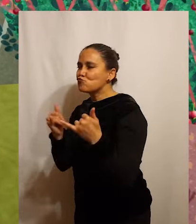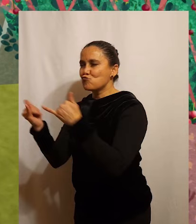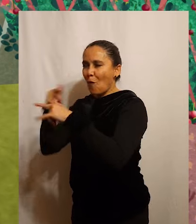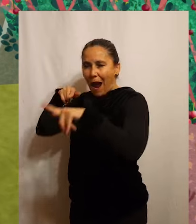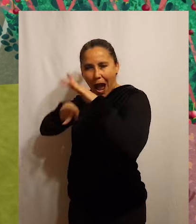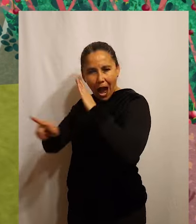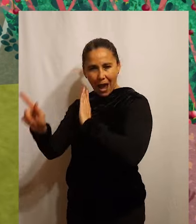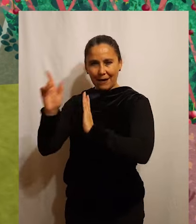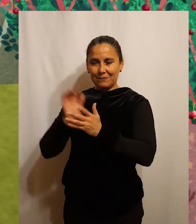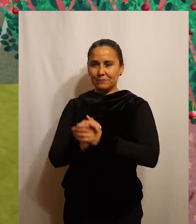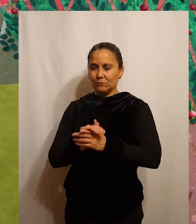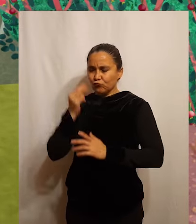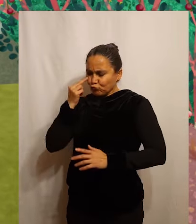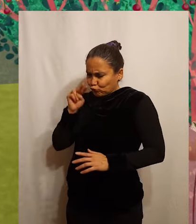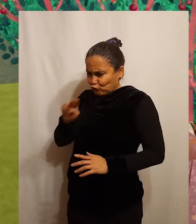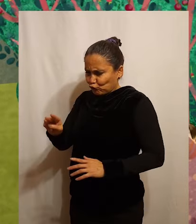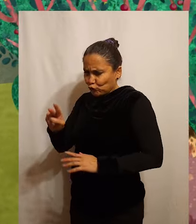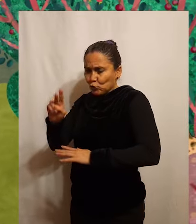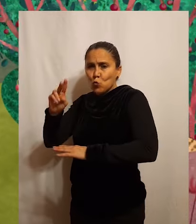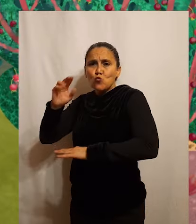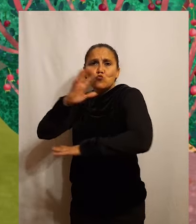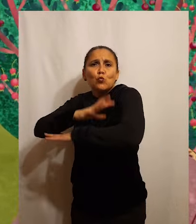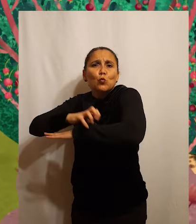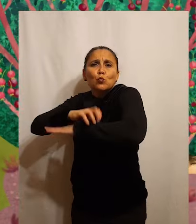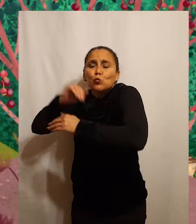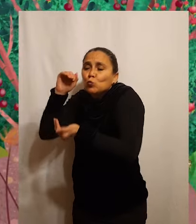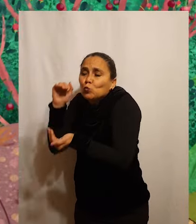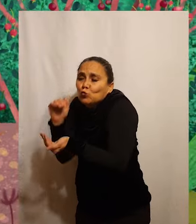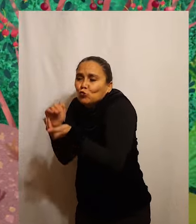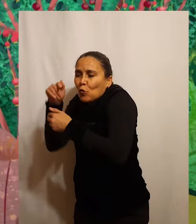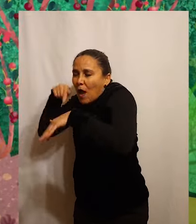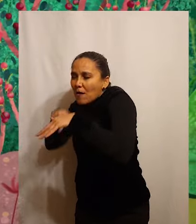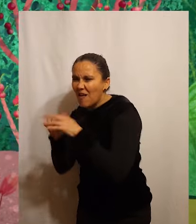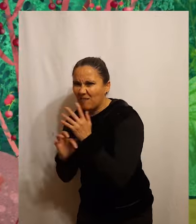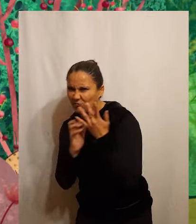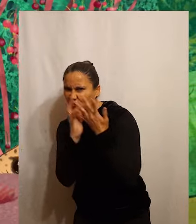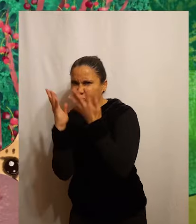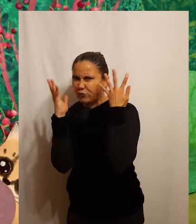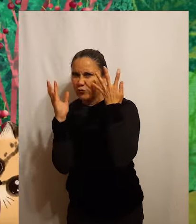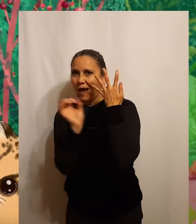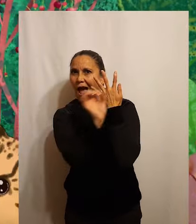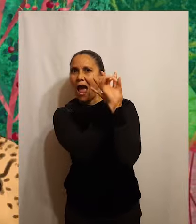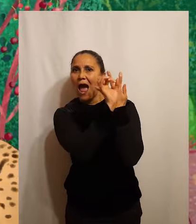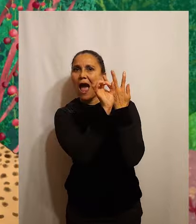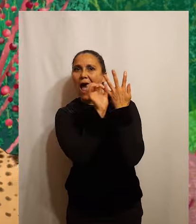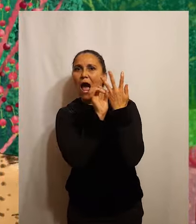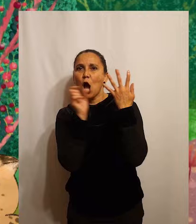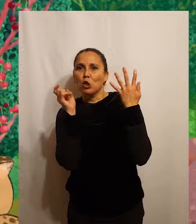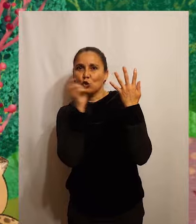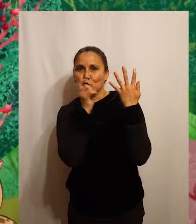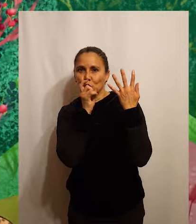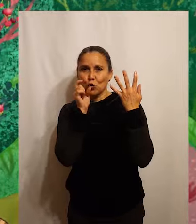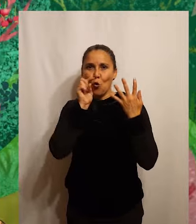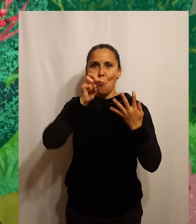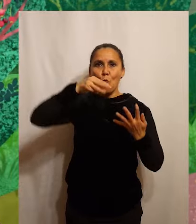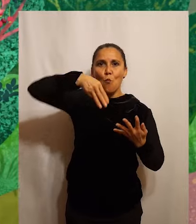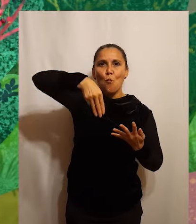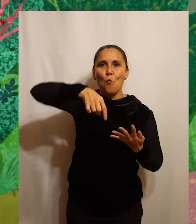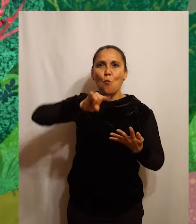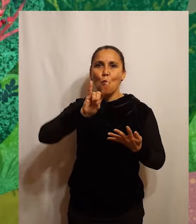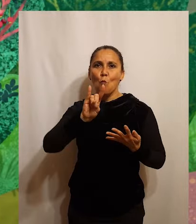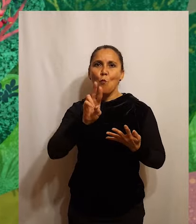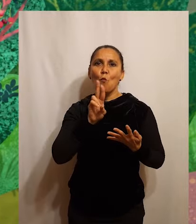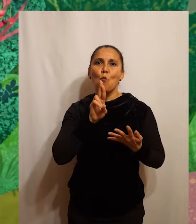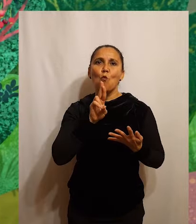al bosque. En una oportunidad se encontró con un gatito recién nacido en un arbusto de Murta y